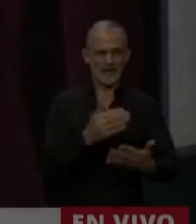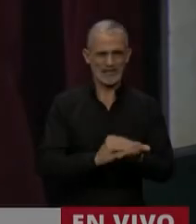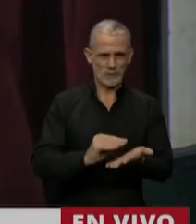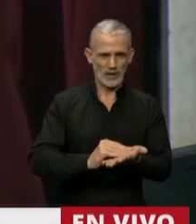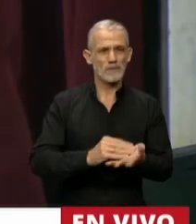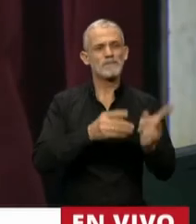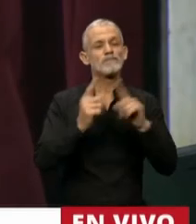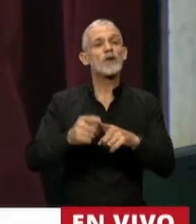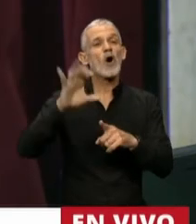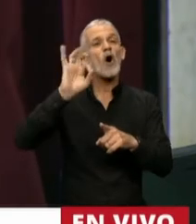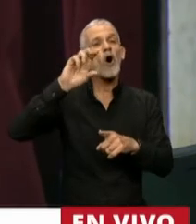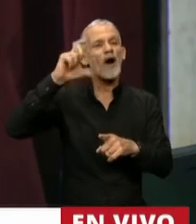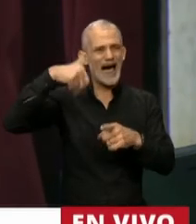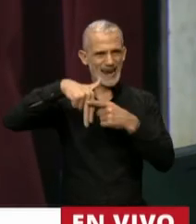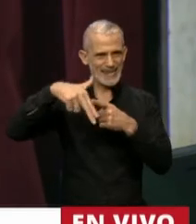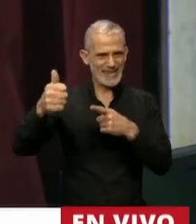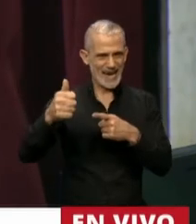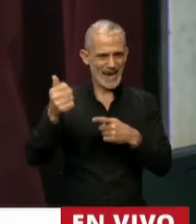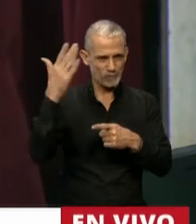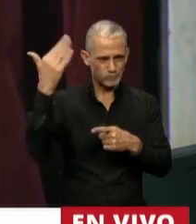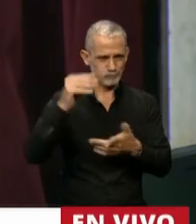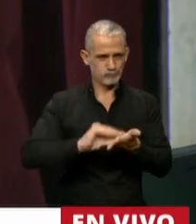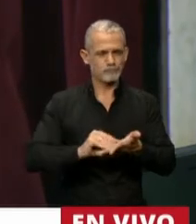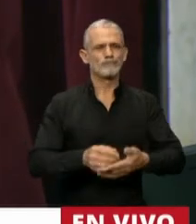La diputada Graciela Ocaña en el uso de la palabra.